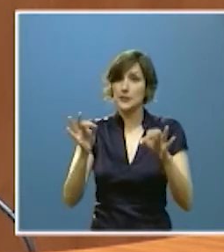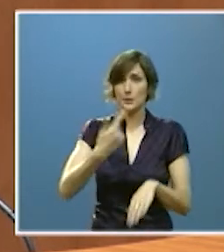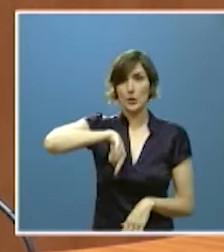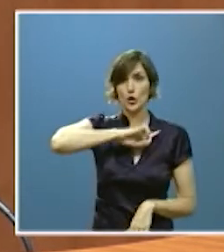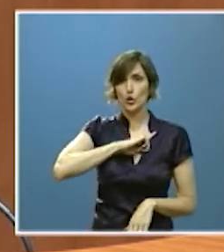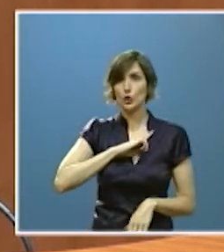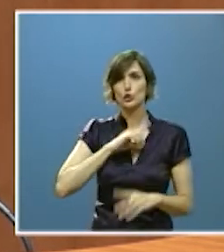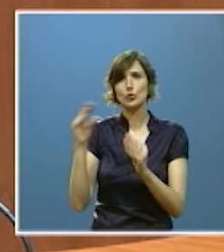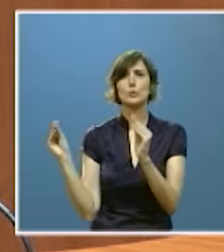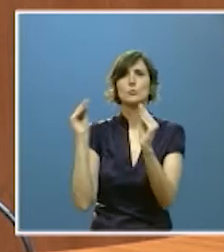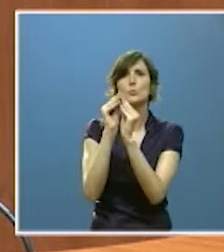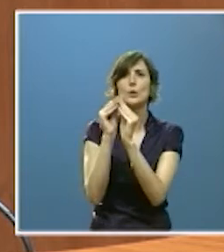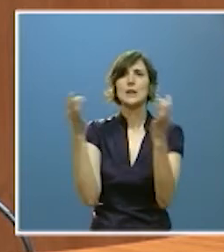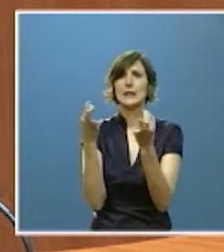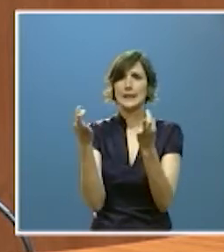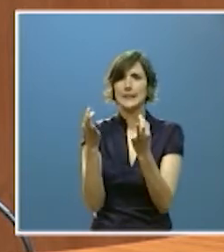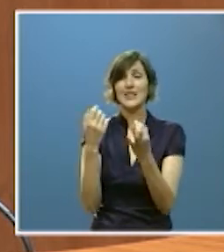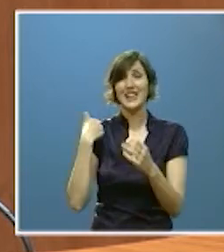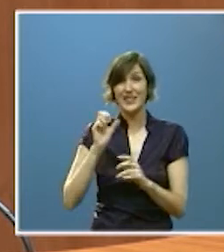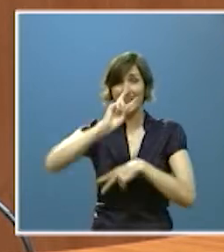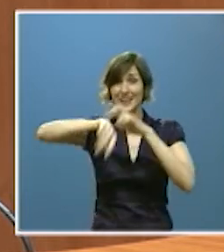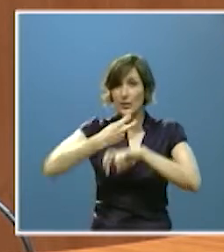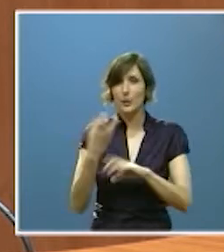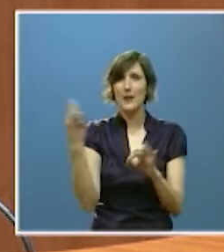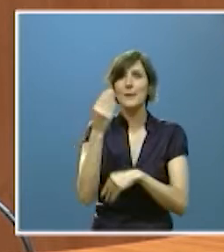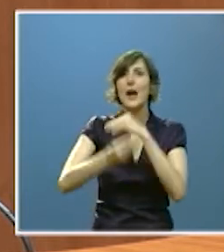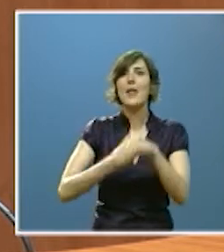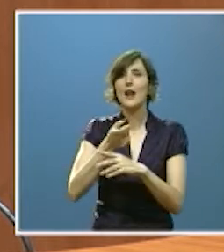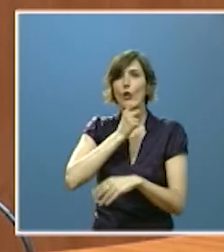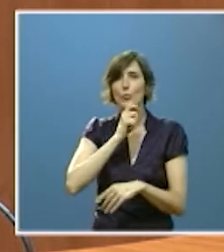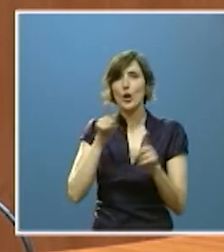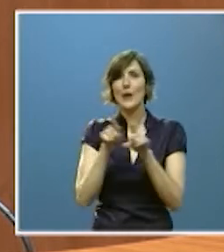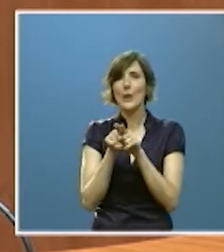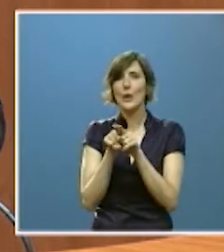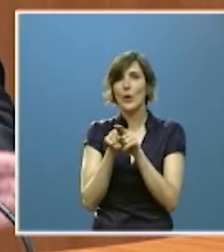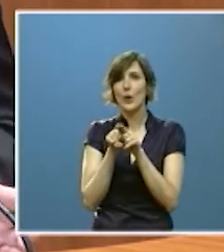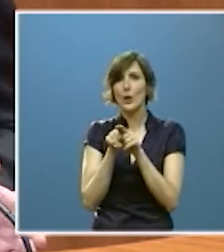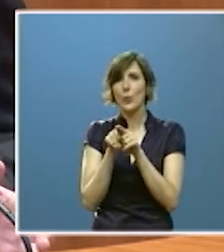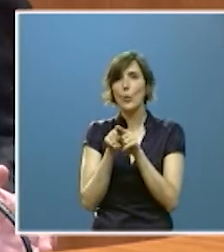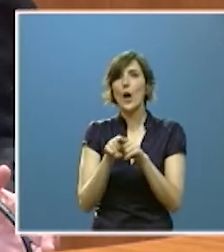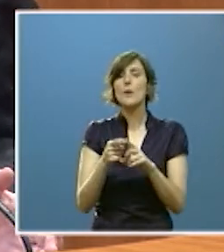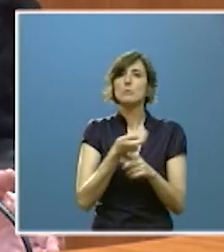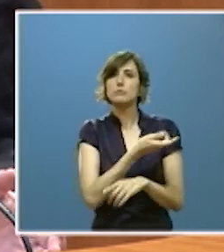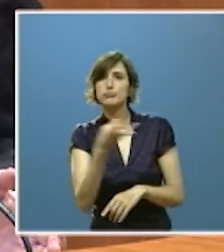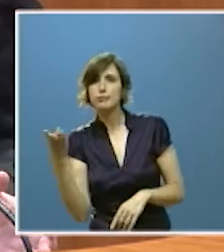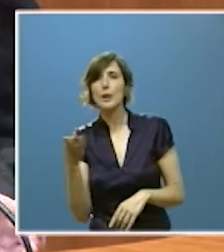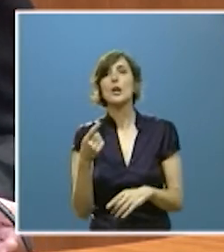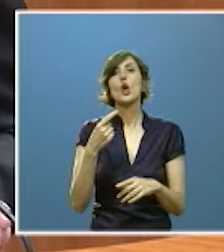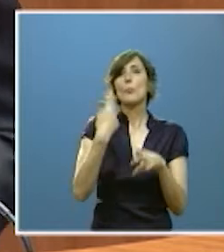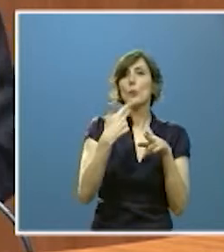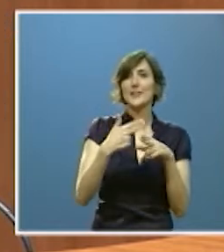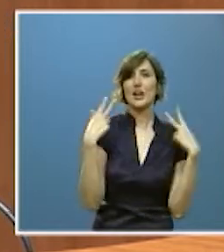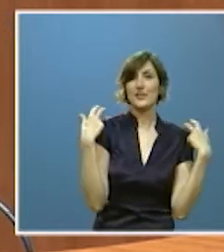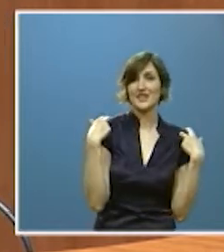en que esa reforma debe producirse a través de un cauce multilateral en el Consejo de Política Fiscal y Financiera primero